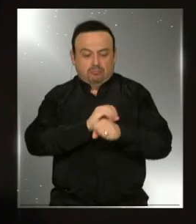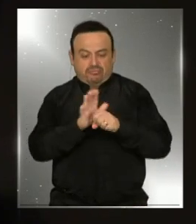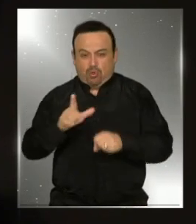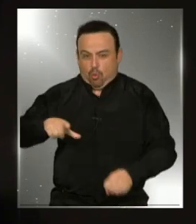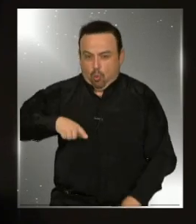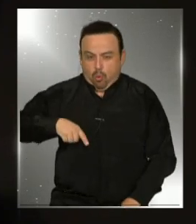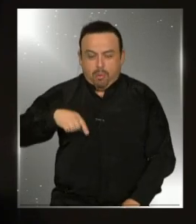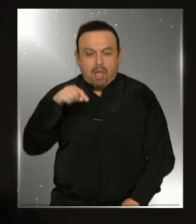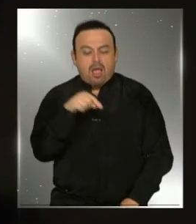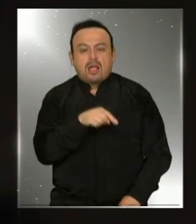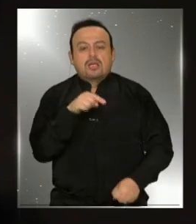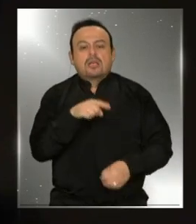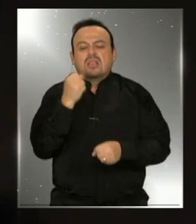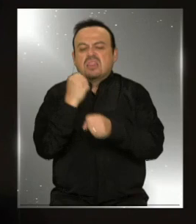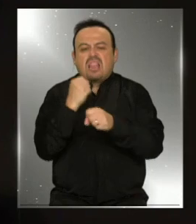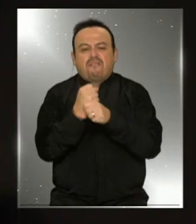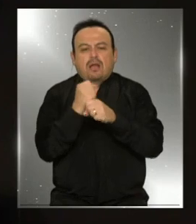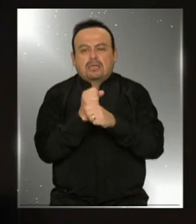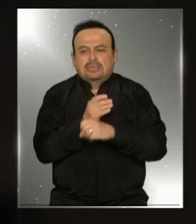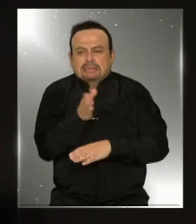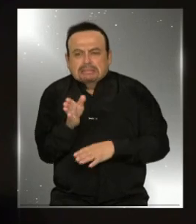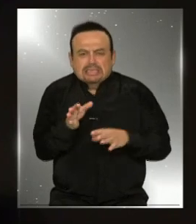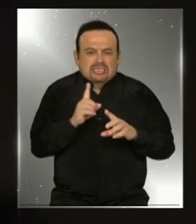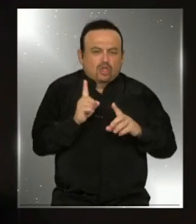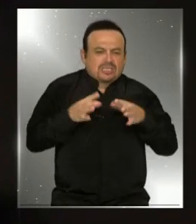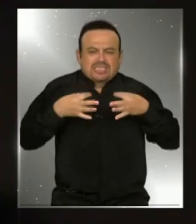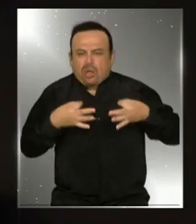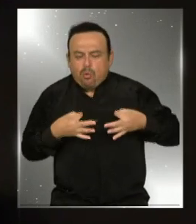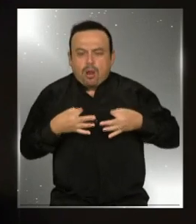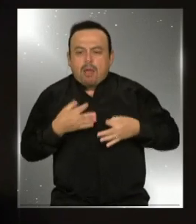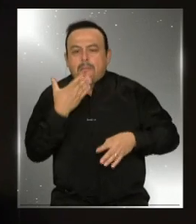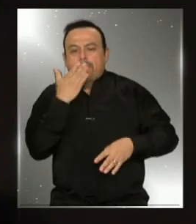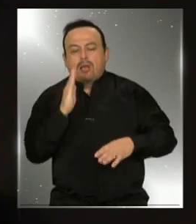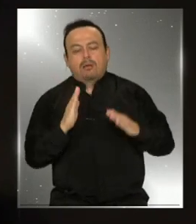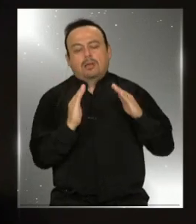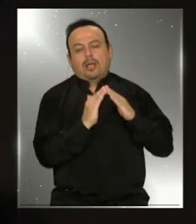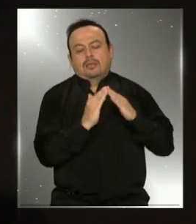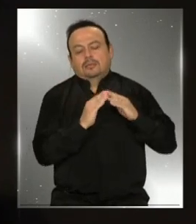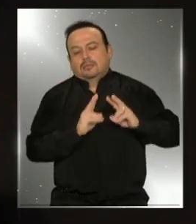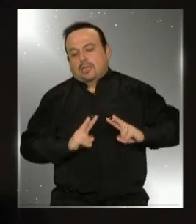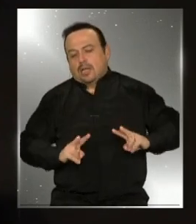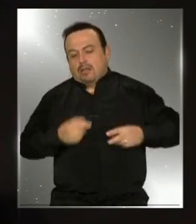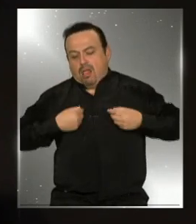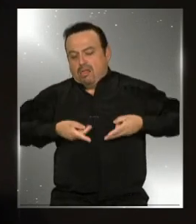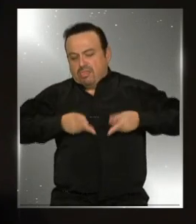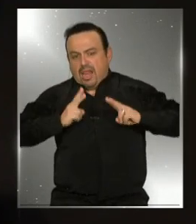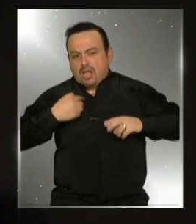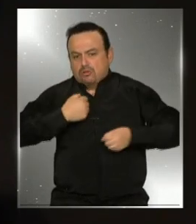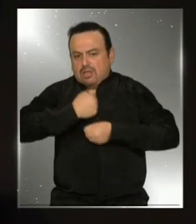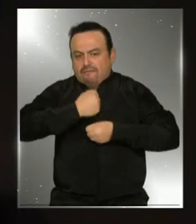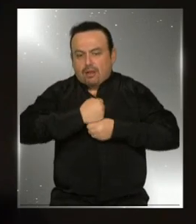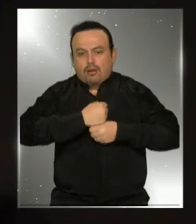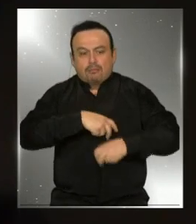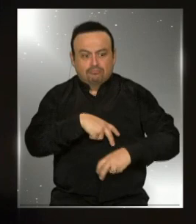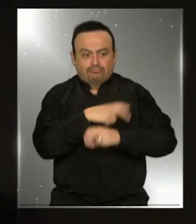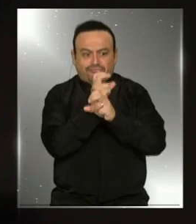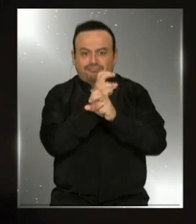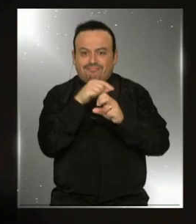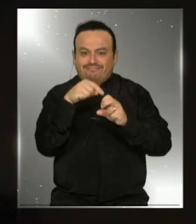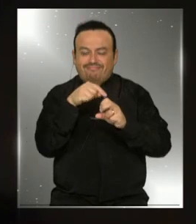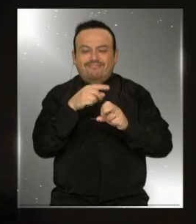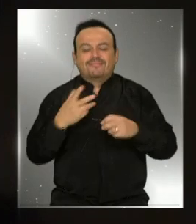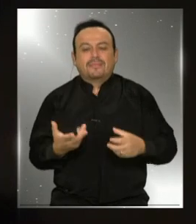puedan desarrollar sus funciones de una manera mucho más segura y con todos sus derechos. Aquí la verdad es que, tal como